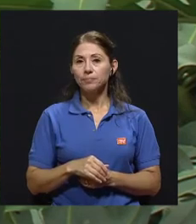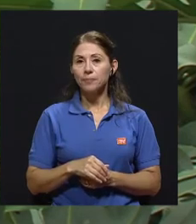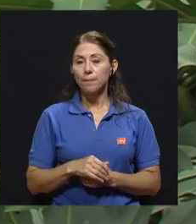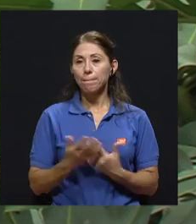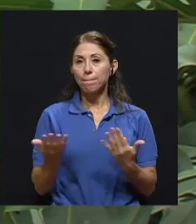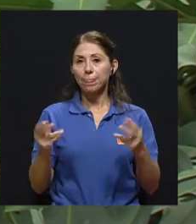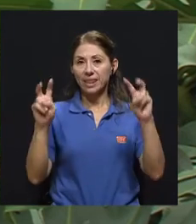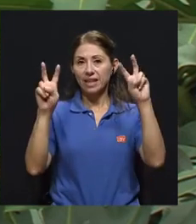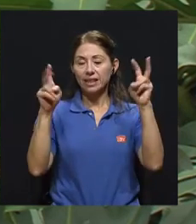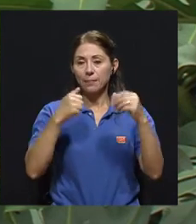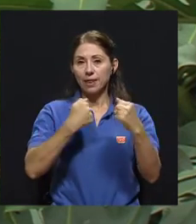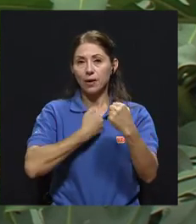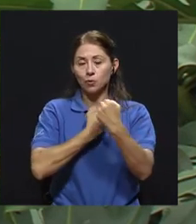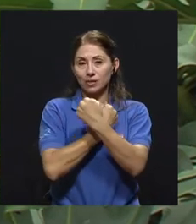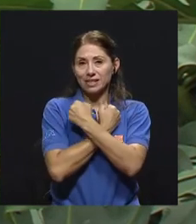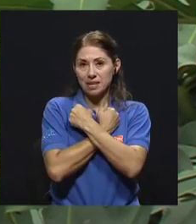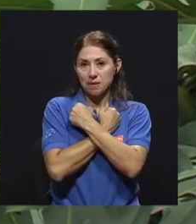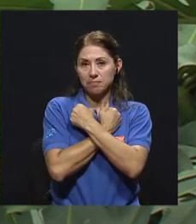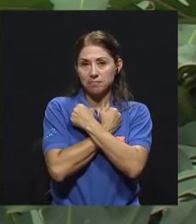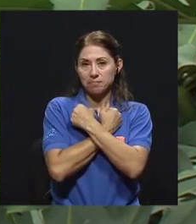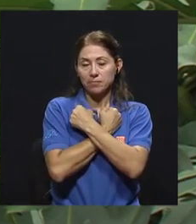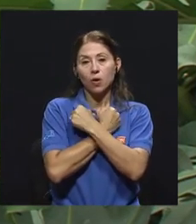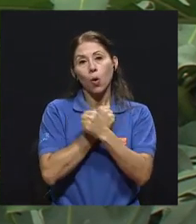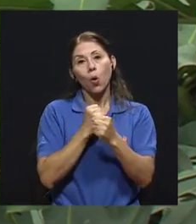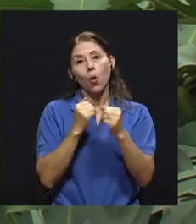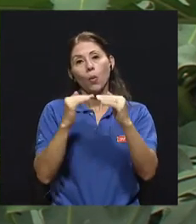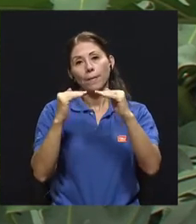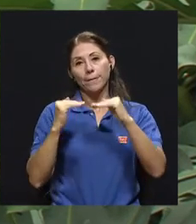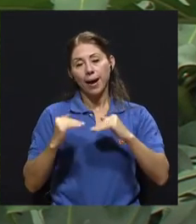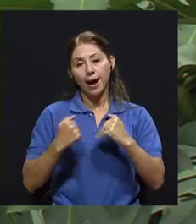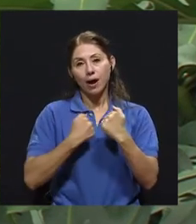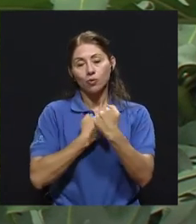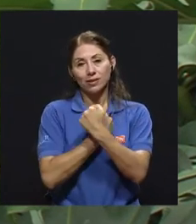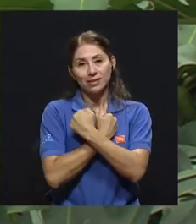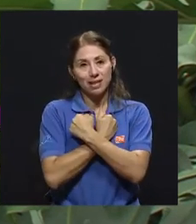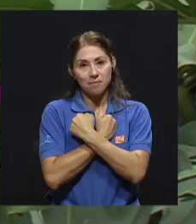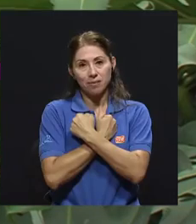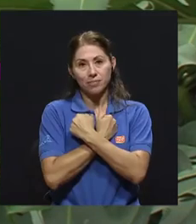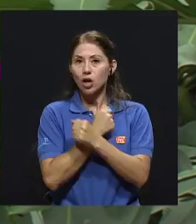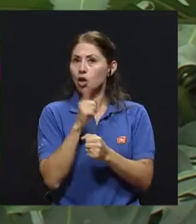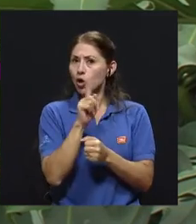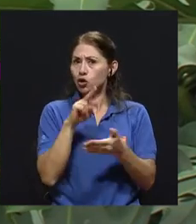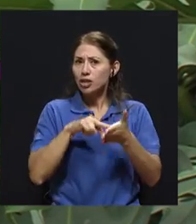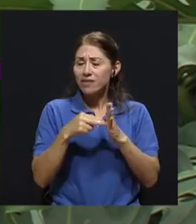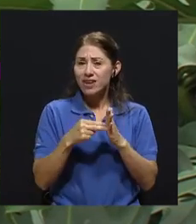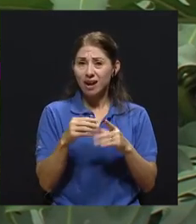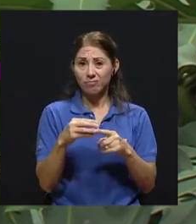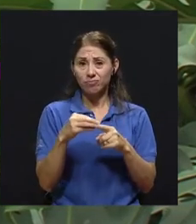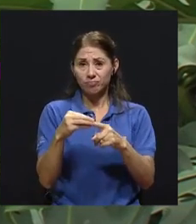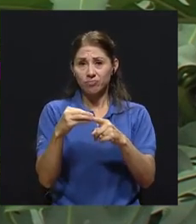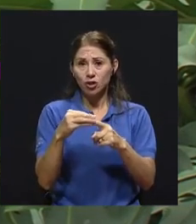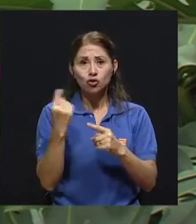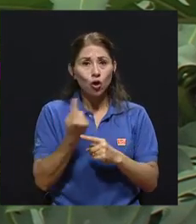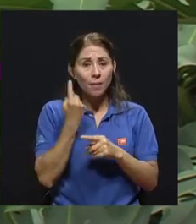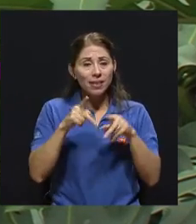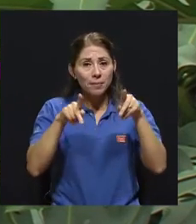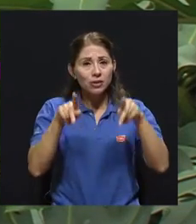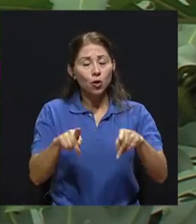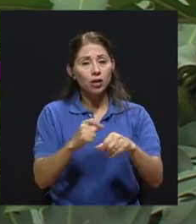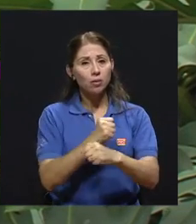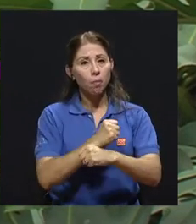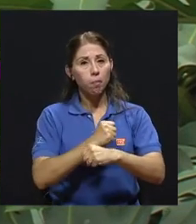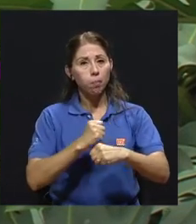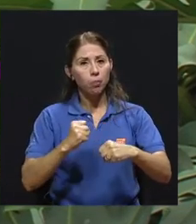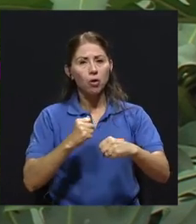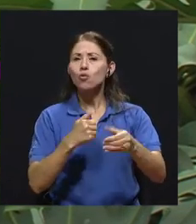el tema de la autoestima y baja autoestima no es una vulnerabilidad exclusiva de personas con obesidad. Todas las personas tarde o